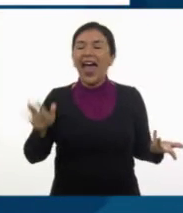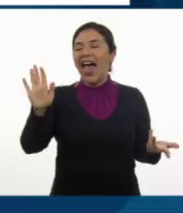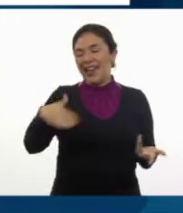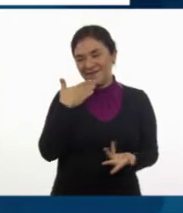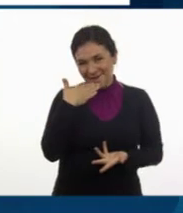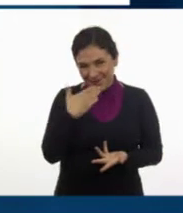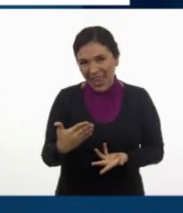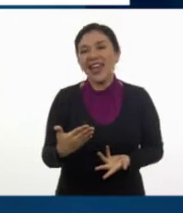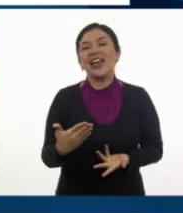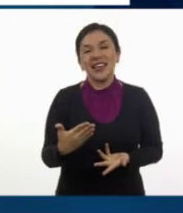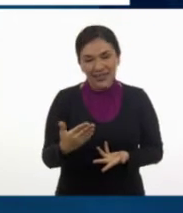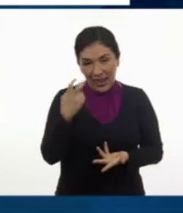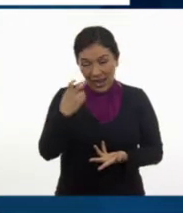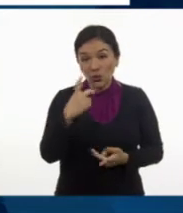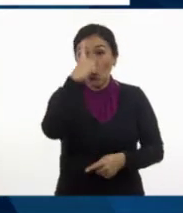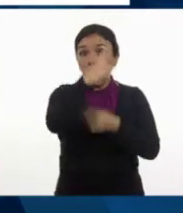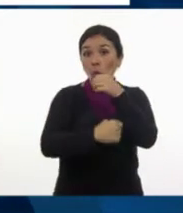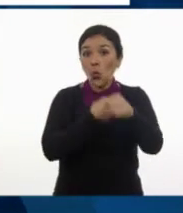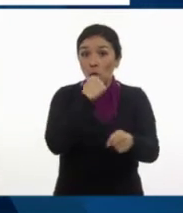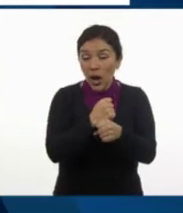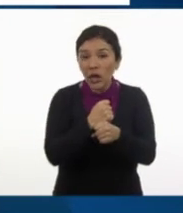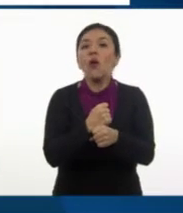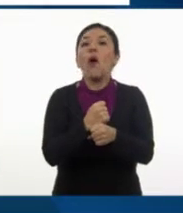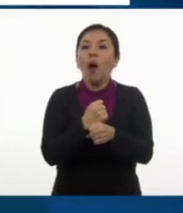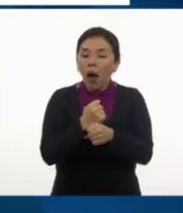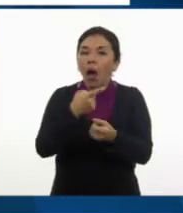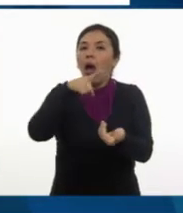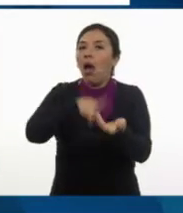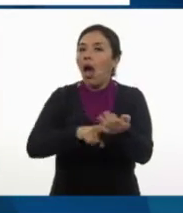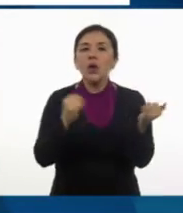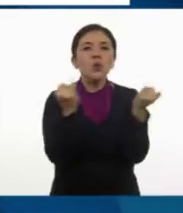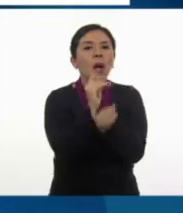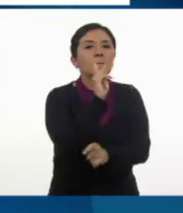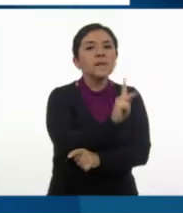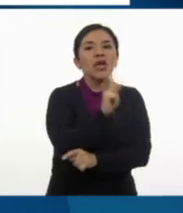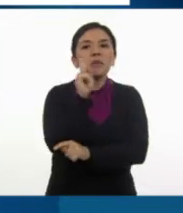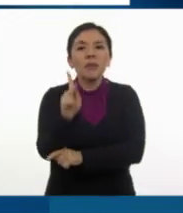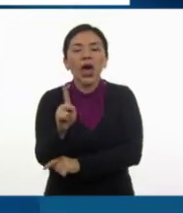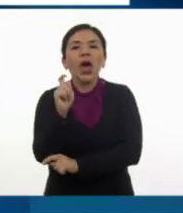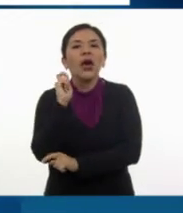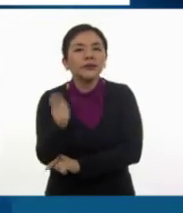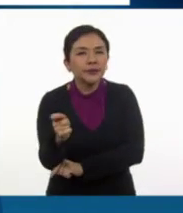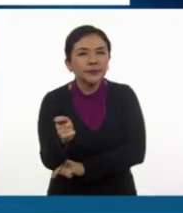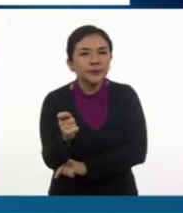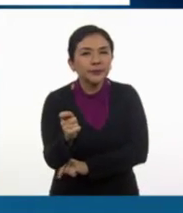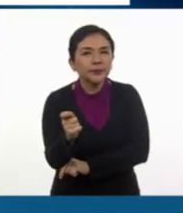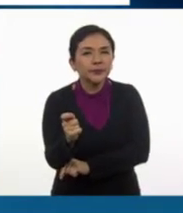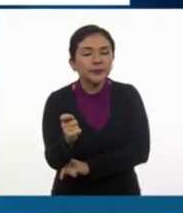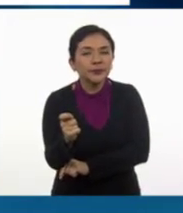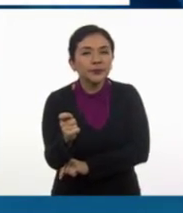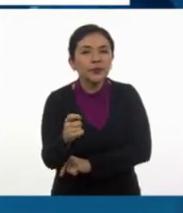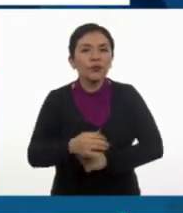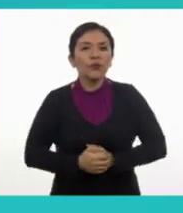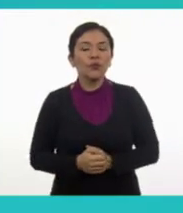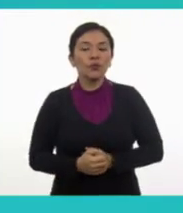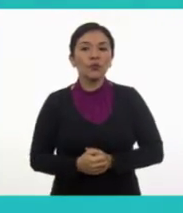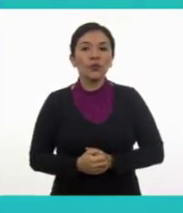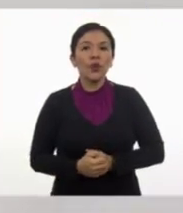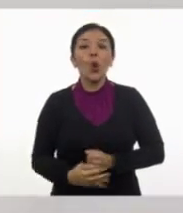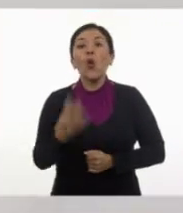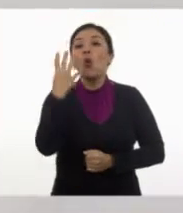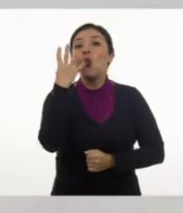Entonces, un año podría ser igual que